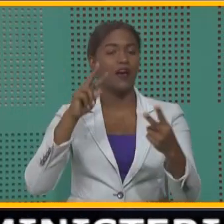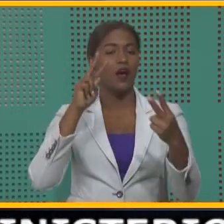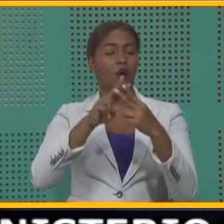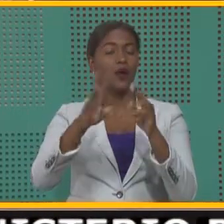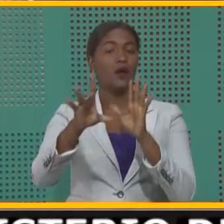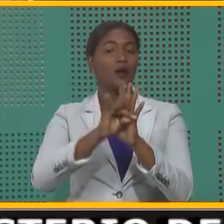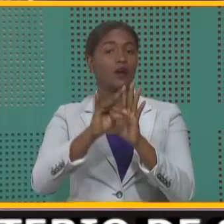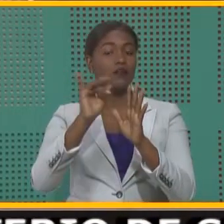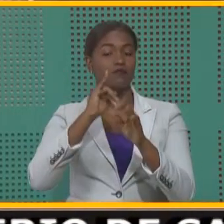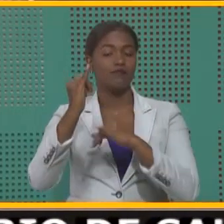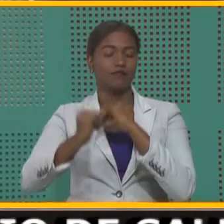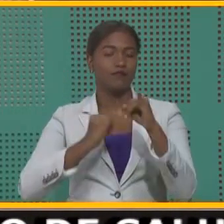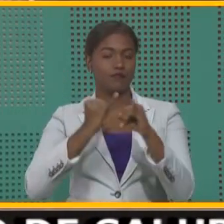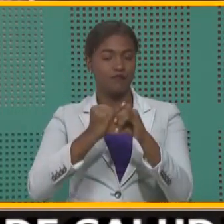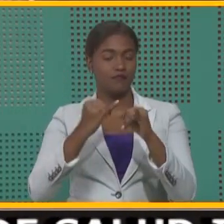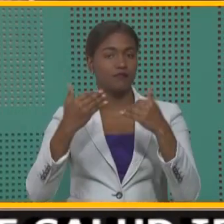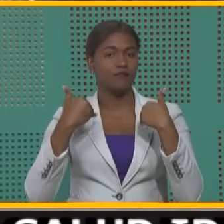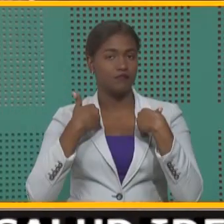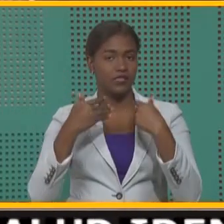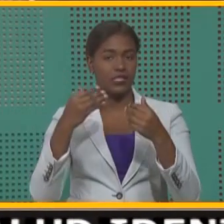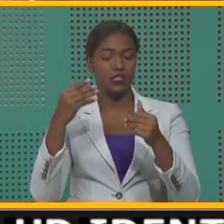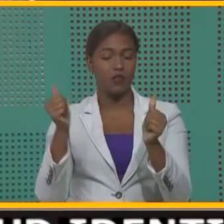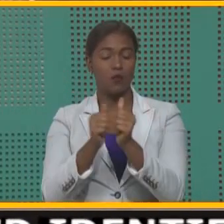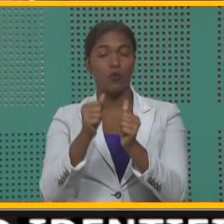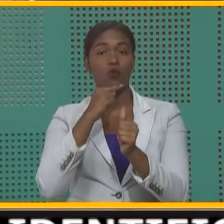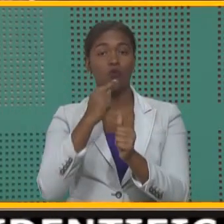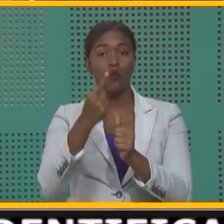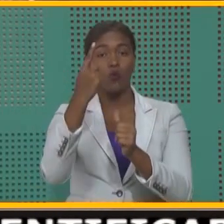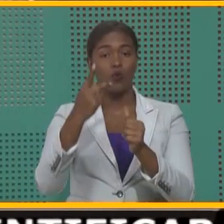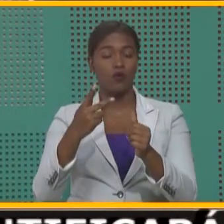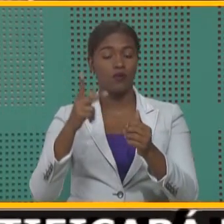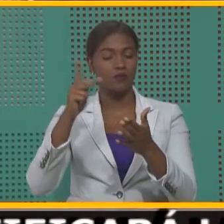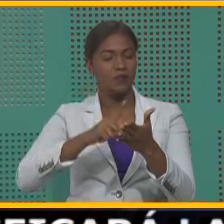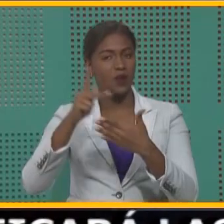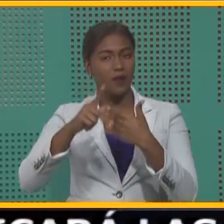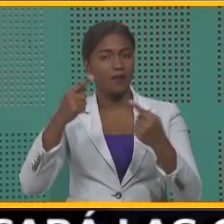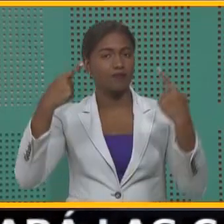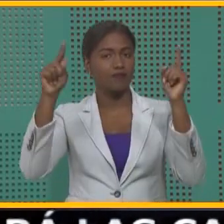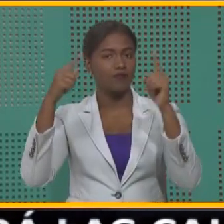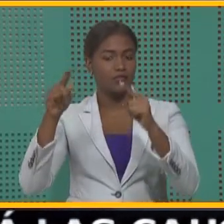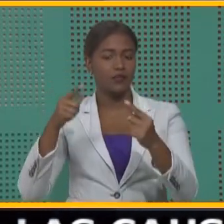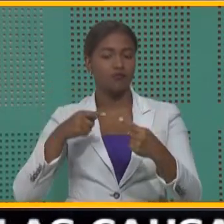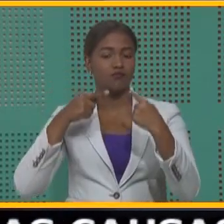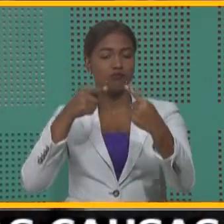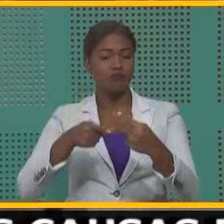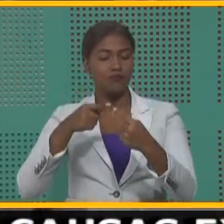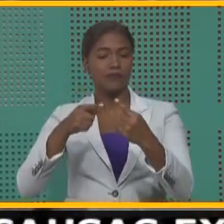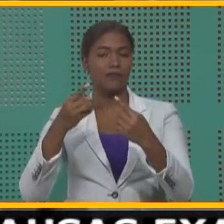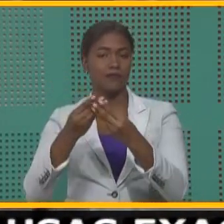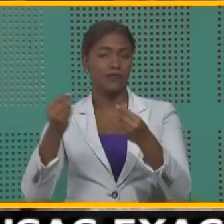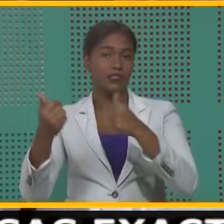internacionalmente como uno de los exitosos programas de combate a la pobreza.